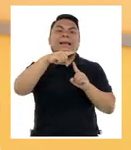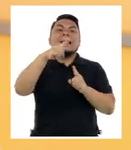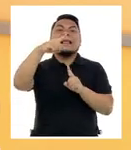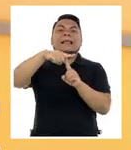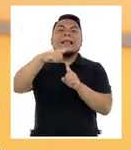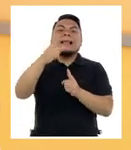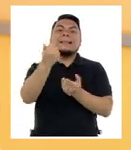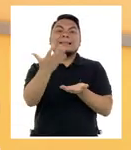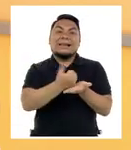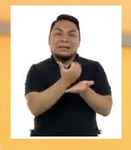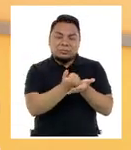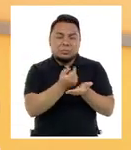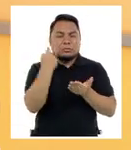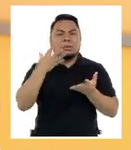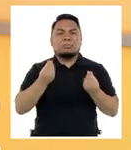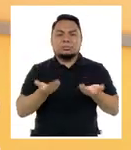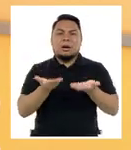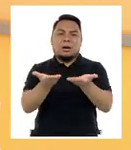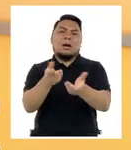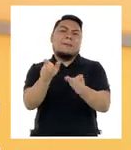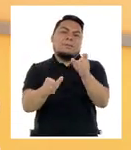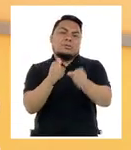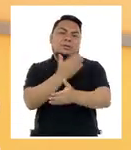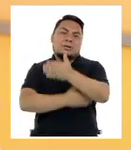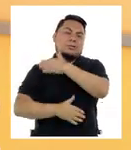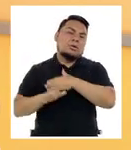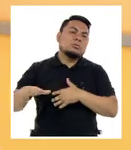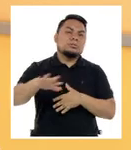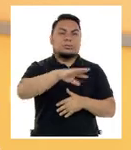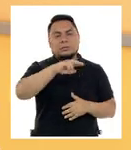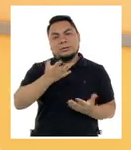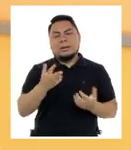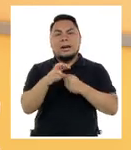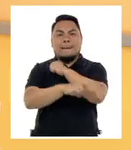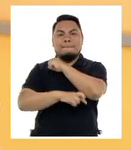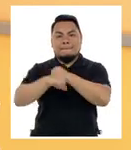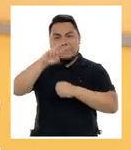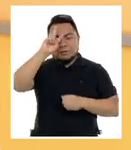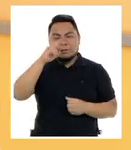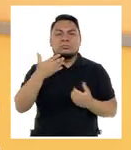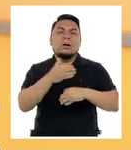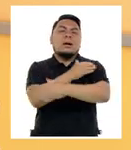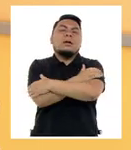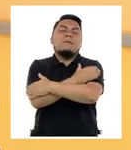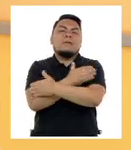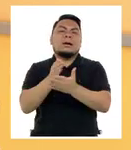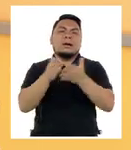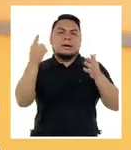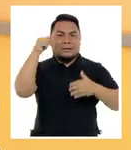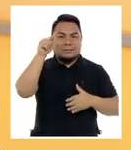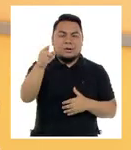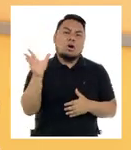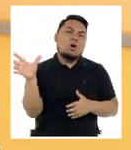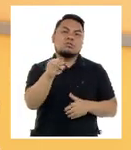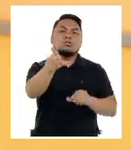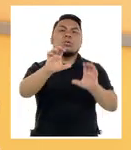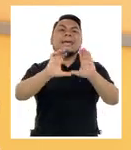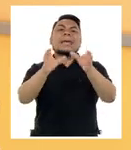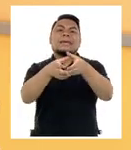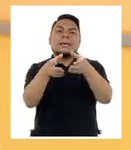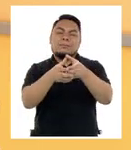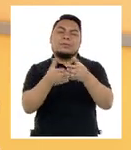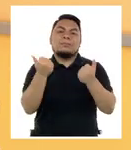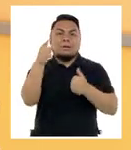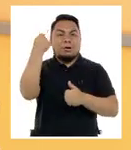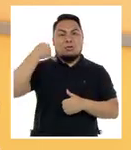Teletón porque de verdad que hacen mucho por las personas con discapacidad en todo el país un abrazo grande Claudita Uriarte y a todo